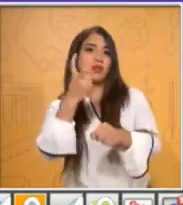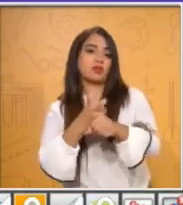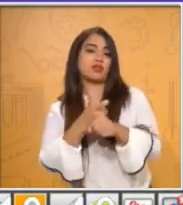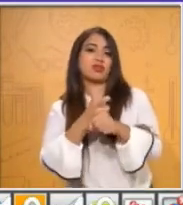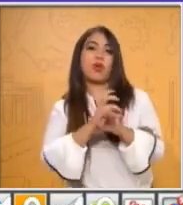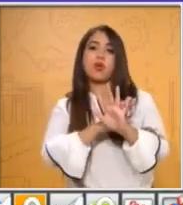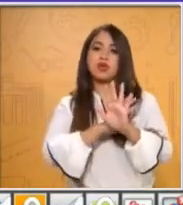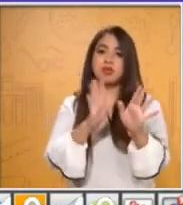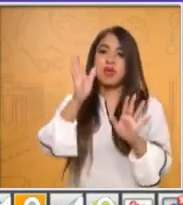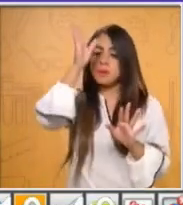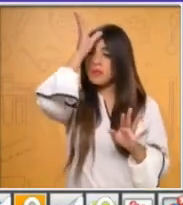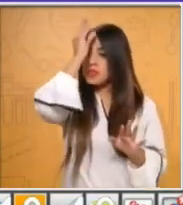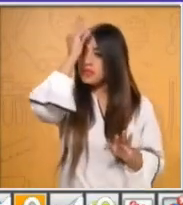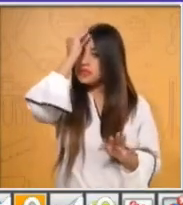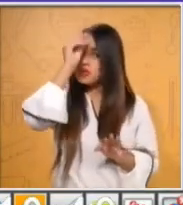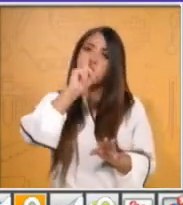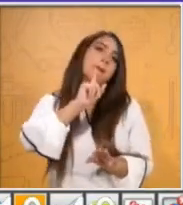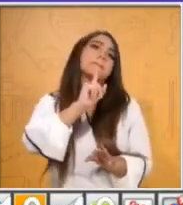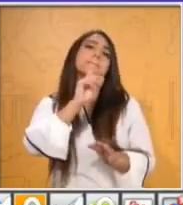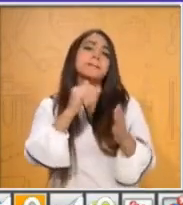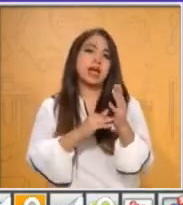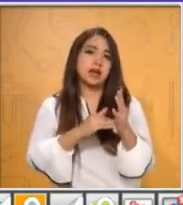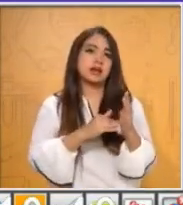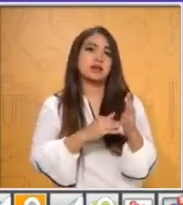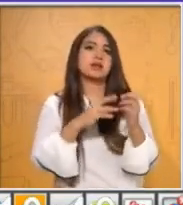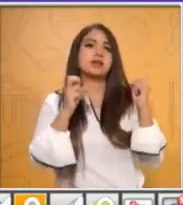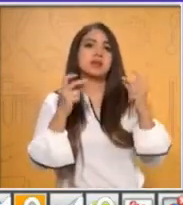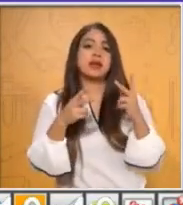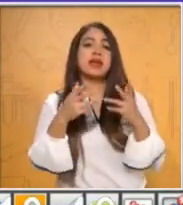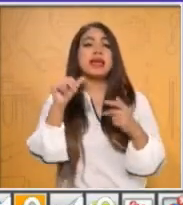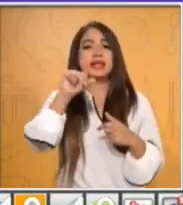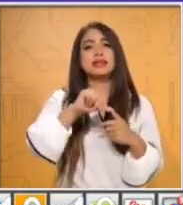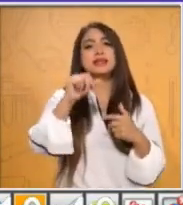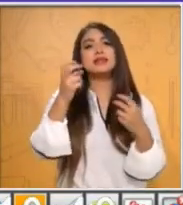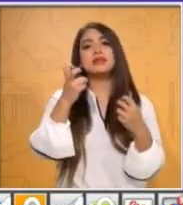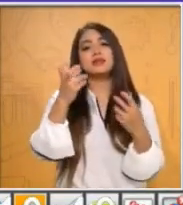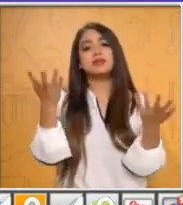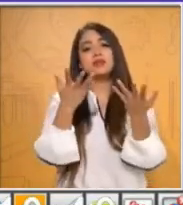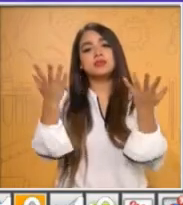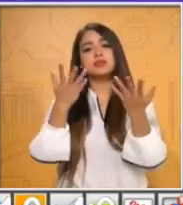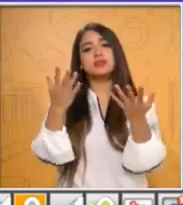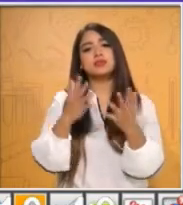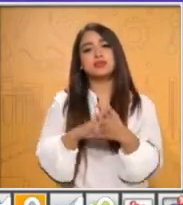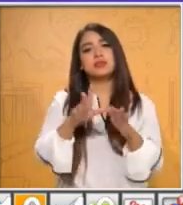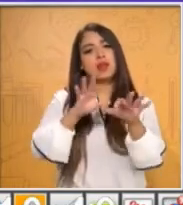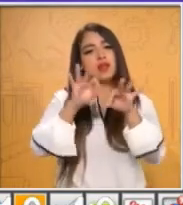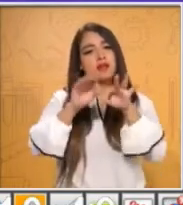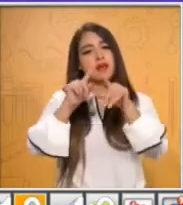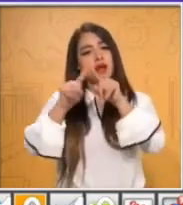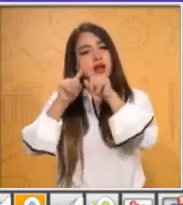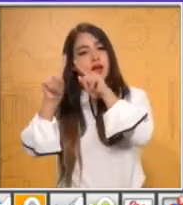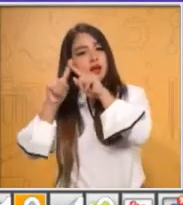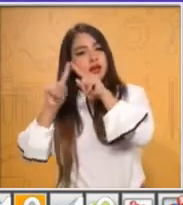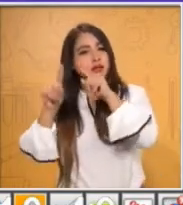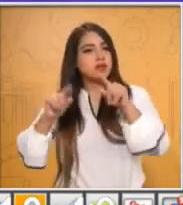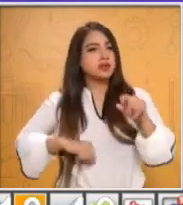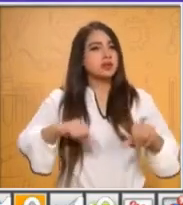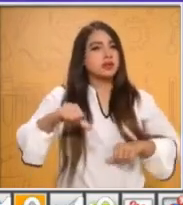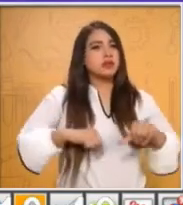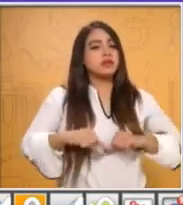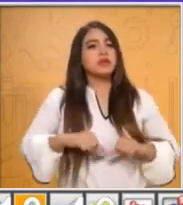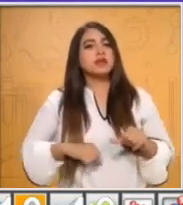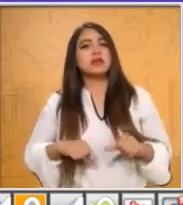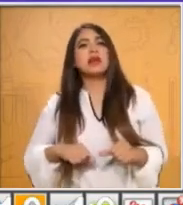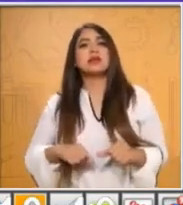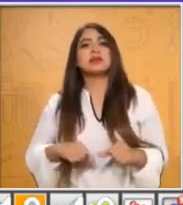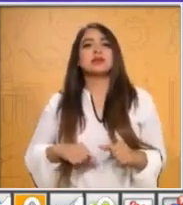vamos a aprender hasta el mil. Entonces es lo que nos corresponde el día de hoy, el trabajar algunas actividades, un juego que corresponde a los